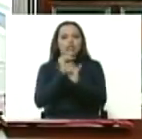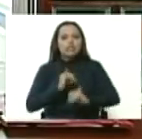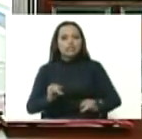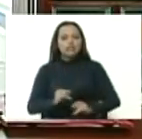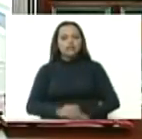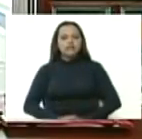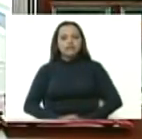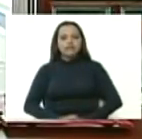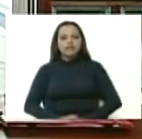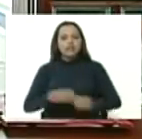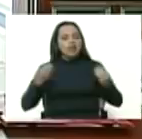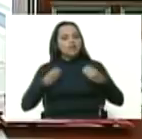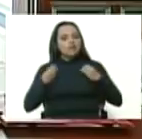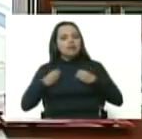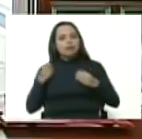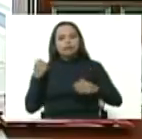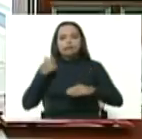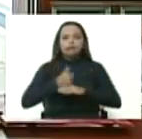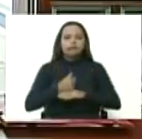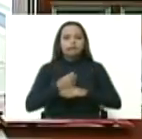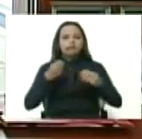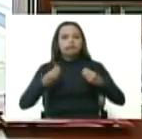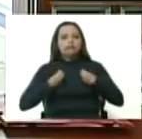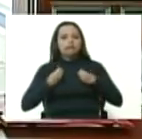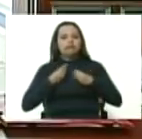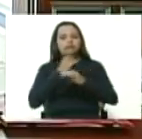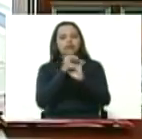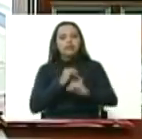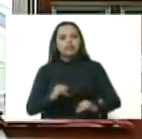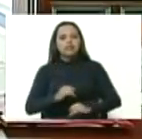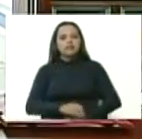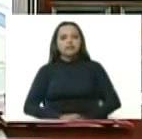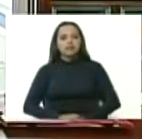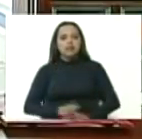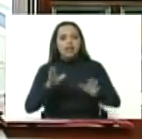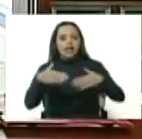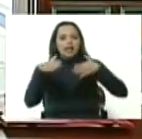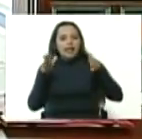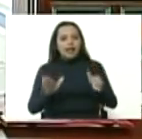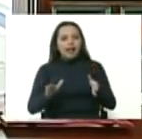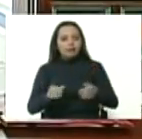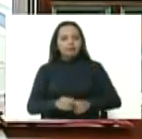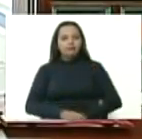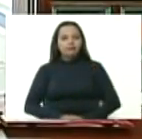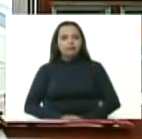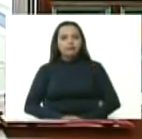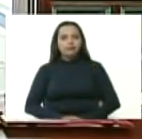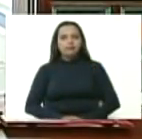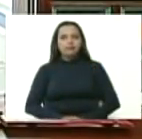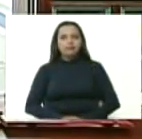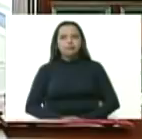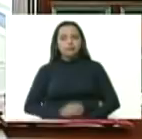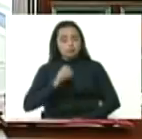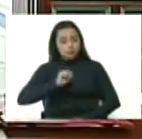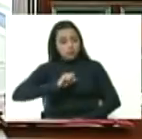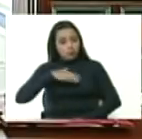Y viviremos para siempre felices. Los CLAP. Ah, Leal Tellería. ¿Sí se puede?